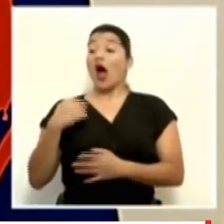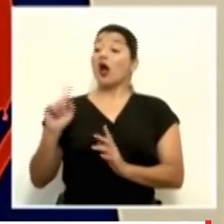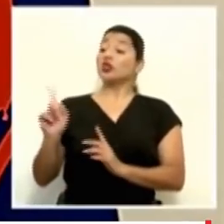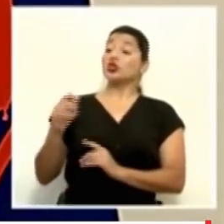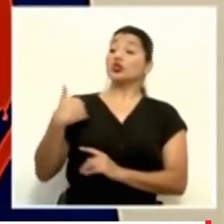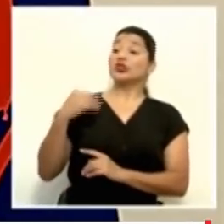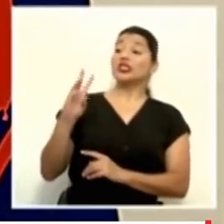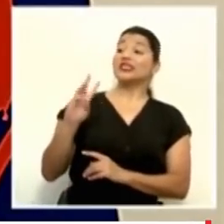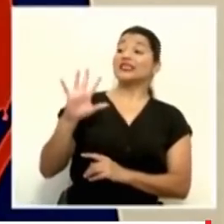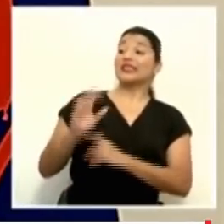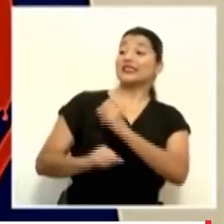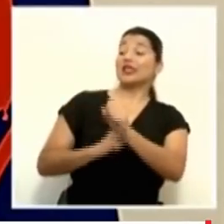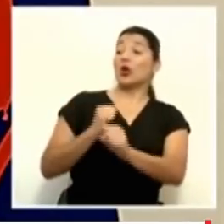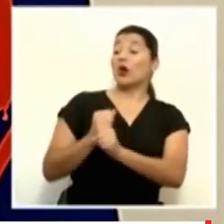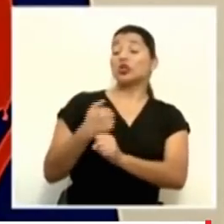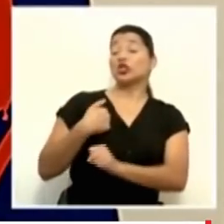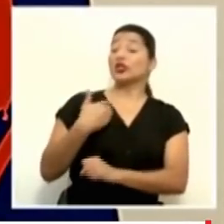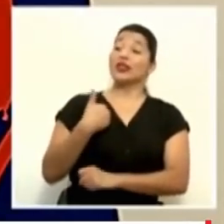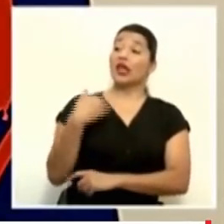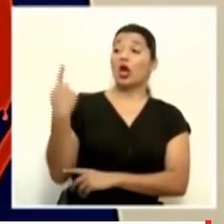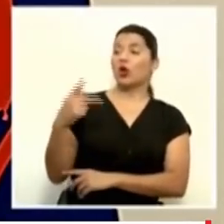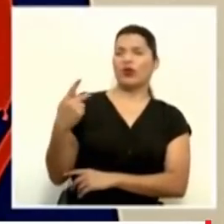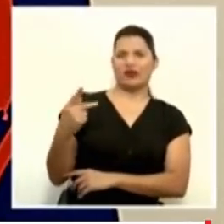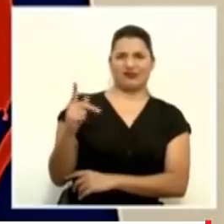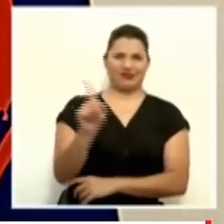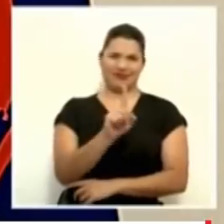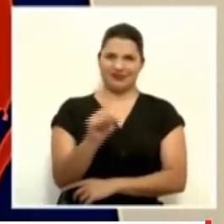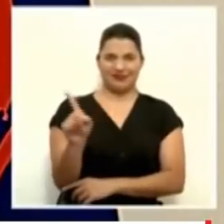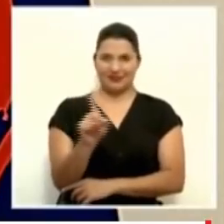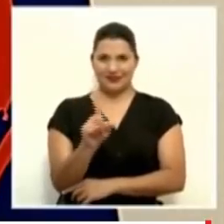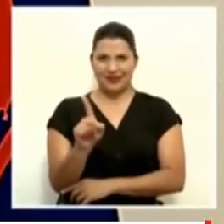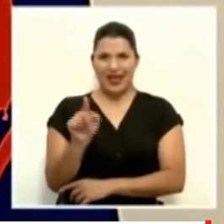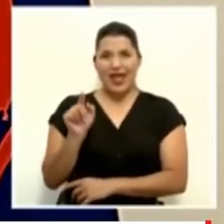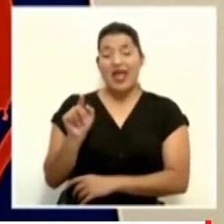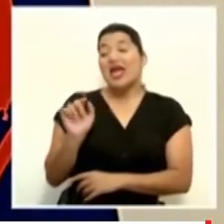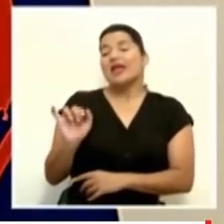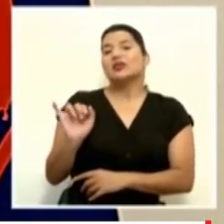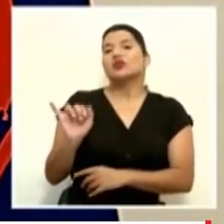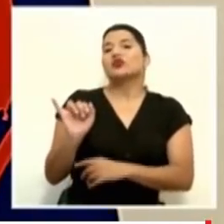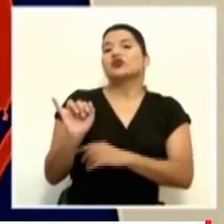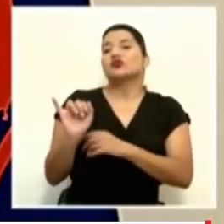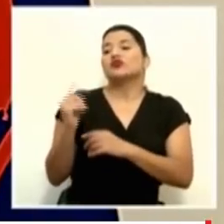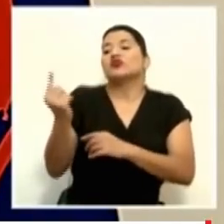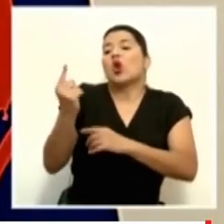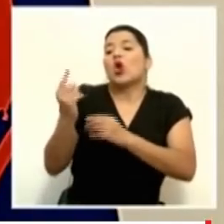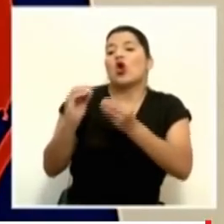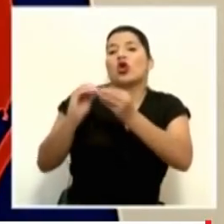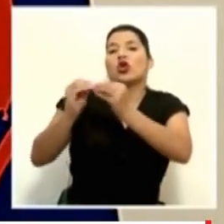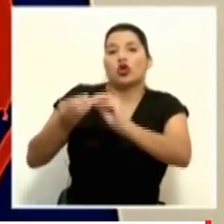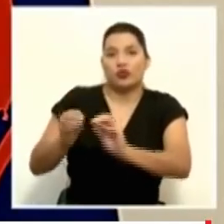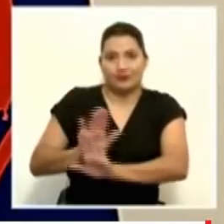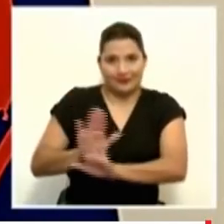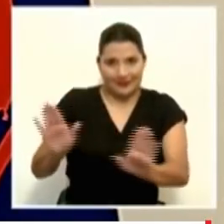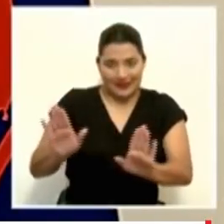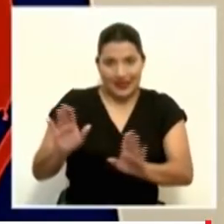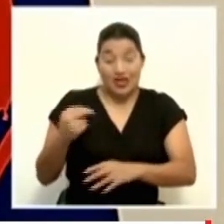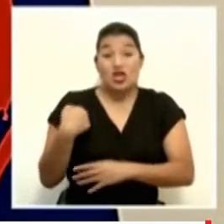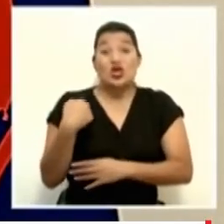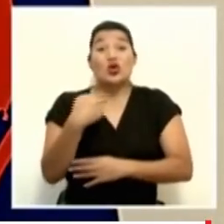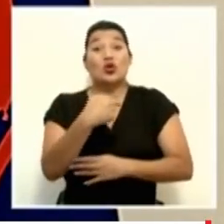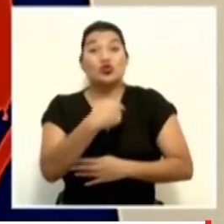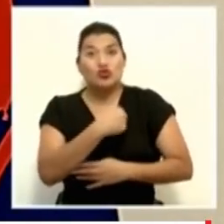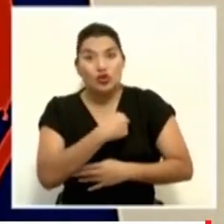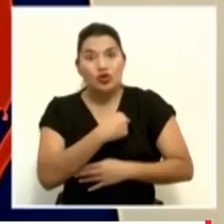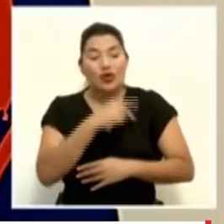años de edad, no estoy en riesgo, porque eso es una edad cronológica, y tenemos que enfocarnos en edad